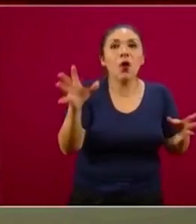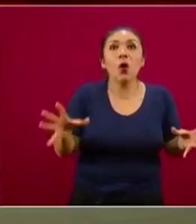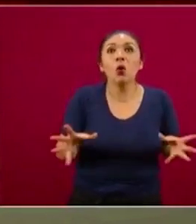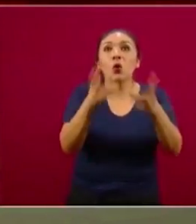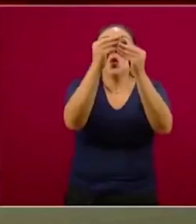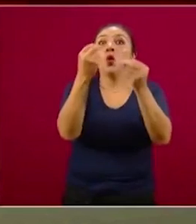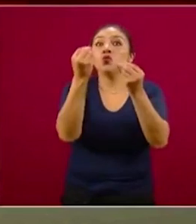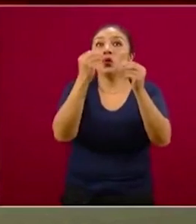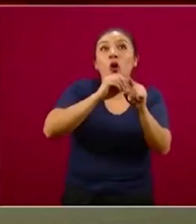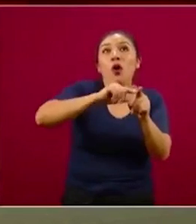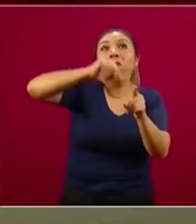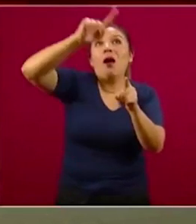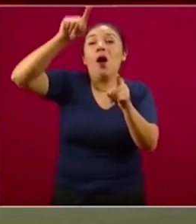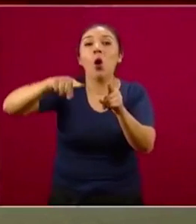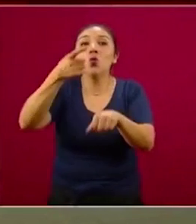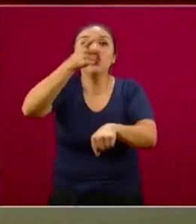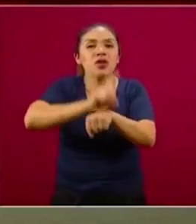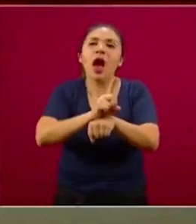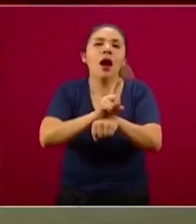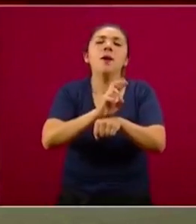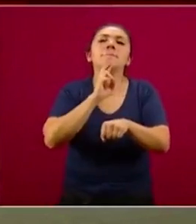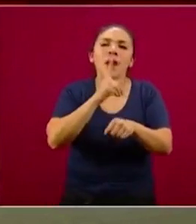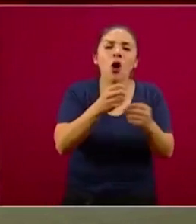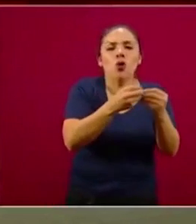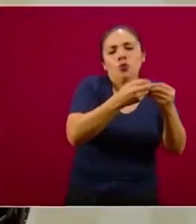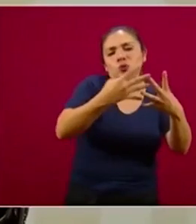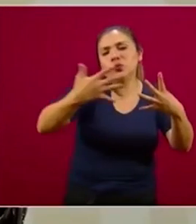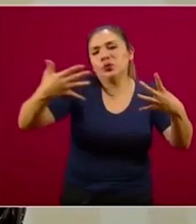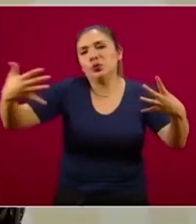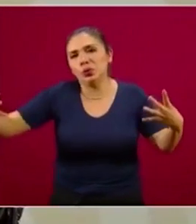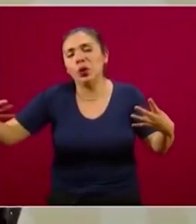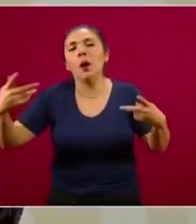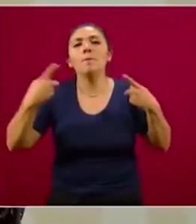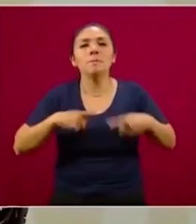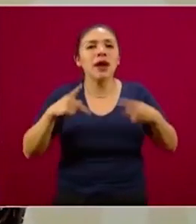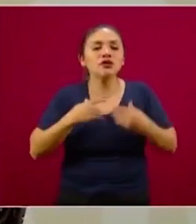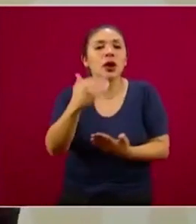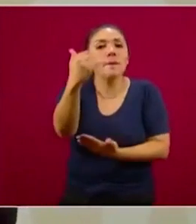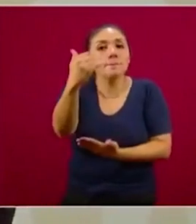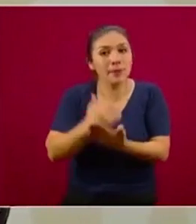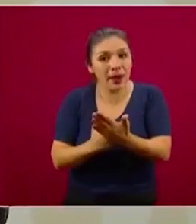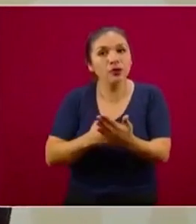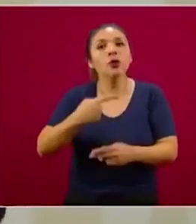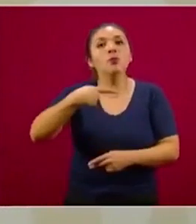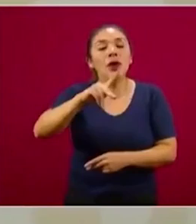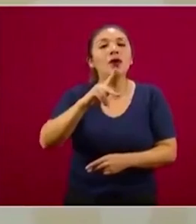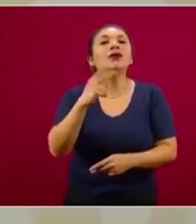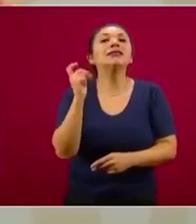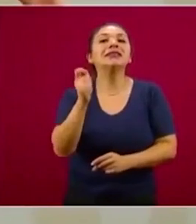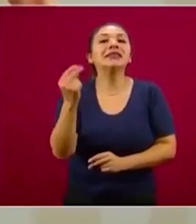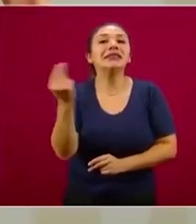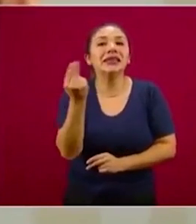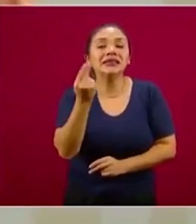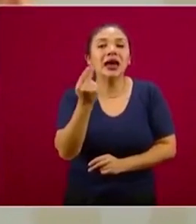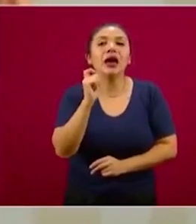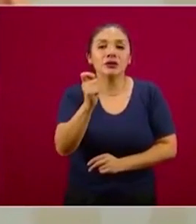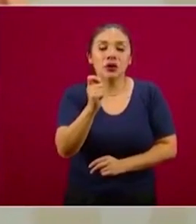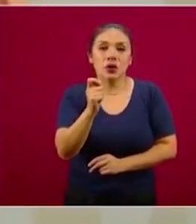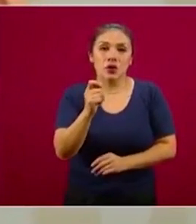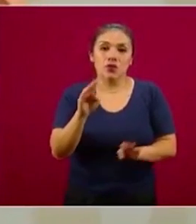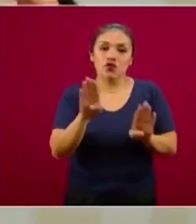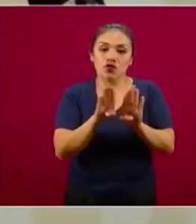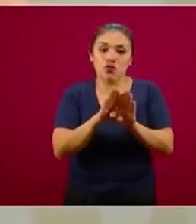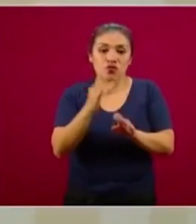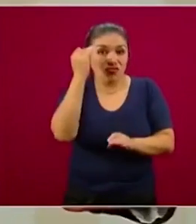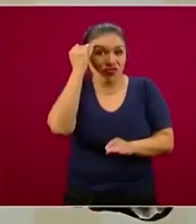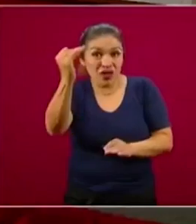Al final del día voy a tener menos casos, pero la contribución principal son los objetivos uno y dos, el recorrer el momento del